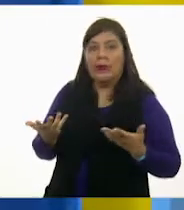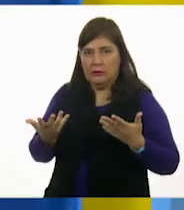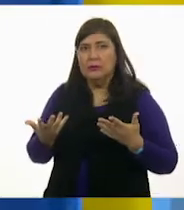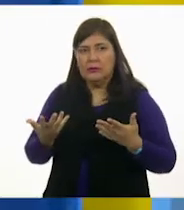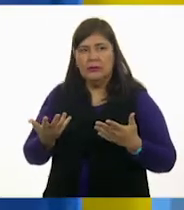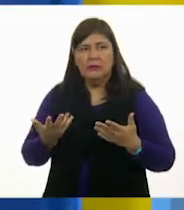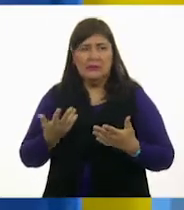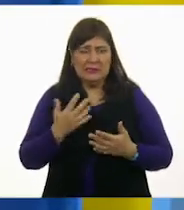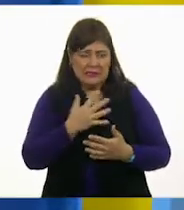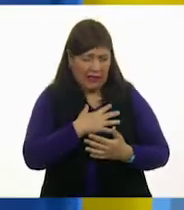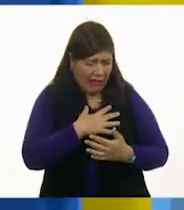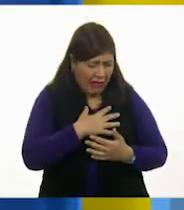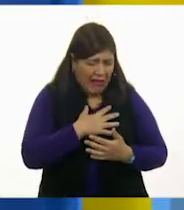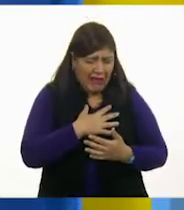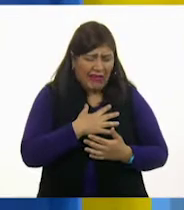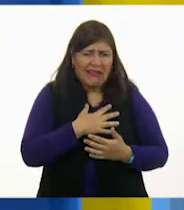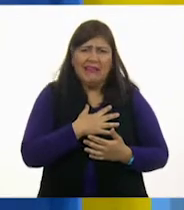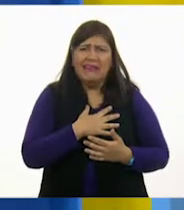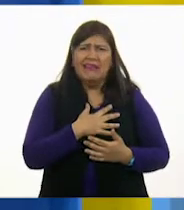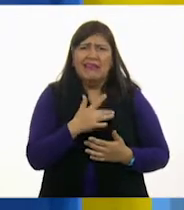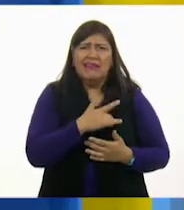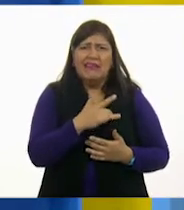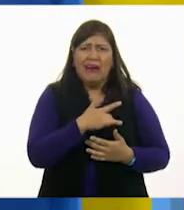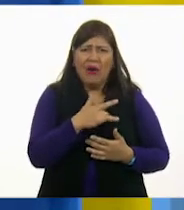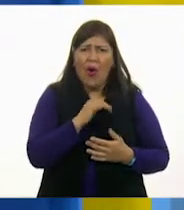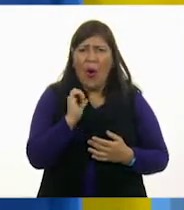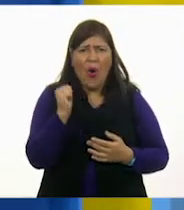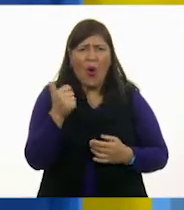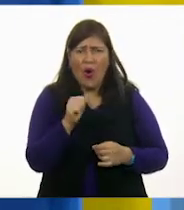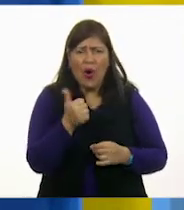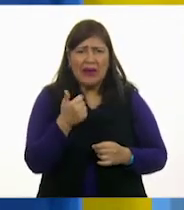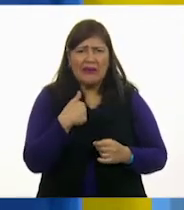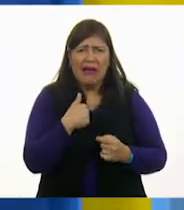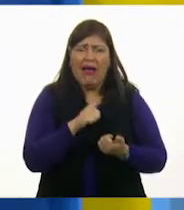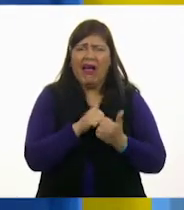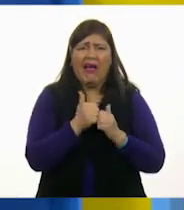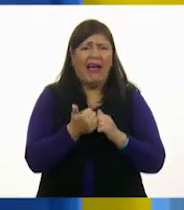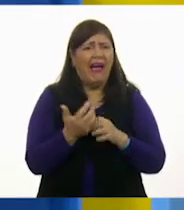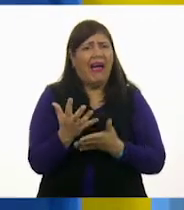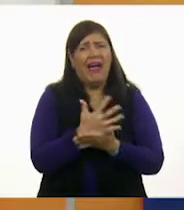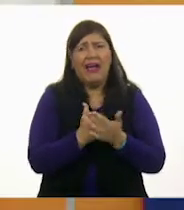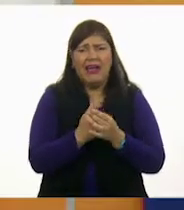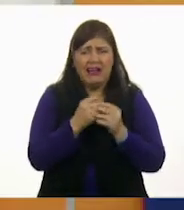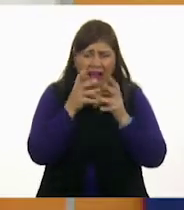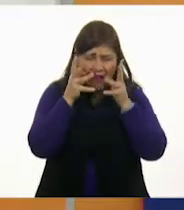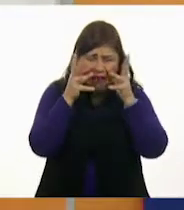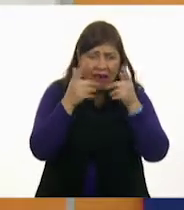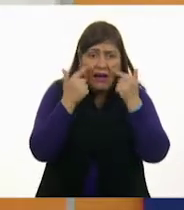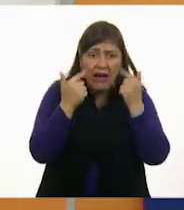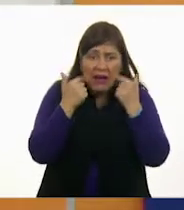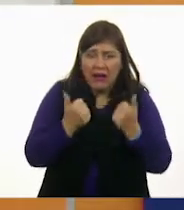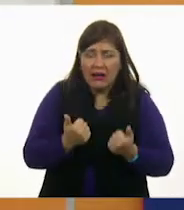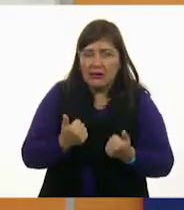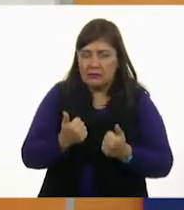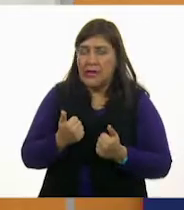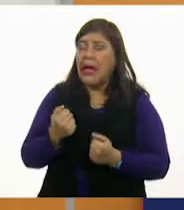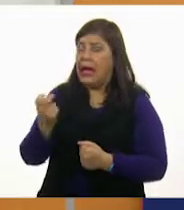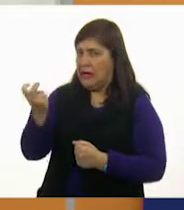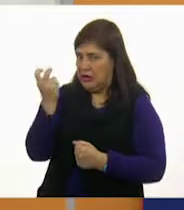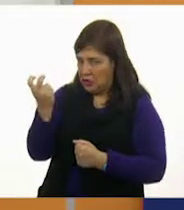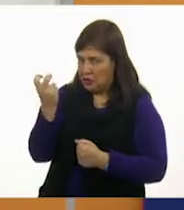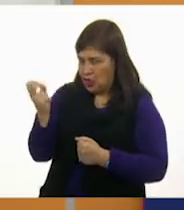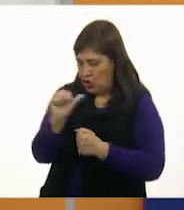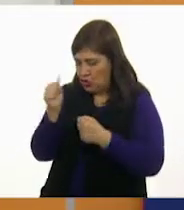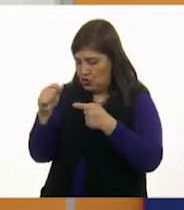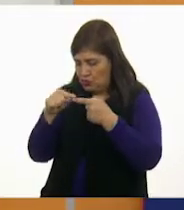Ya sentí algo más. Ahora siento ganas de llorar. Perfecto. Ese es otro punto que